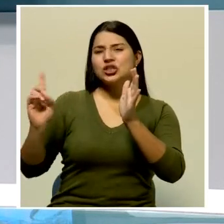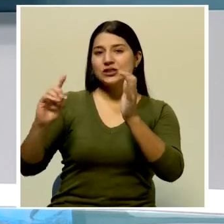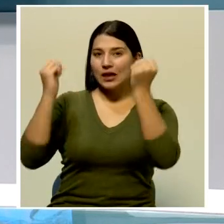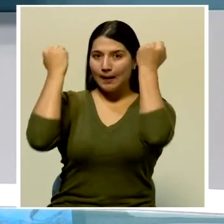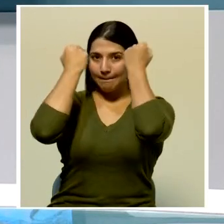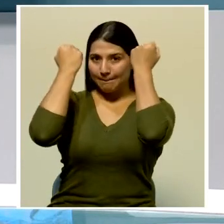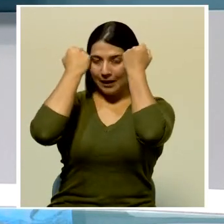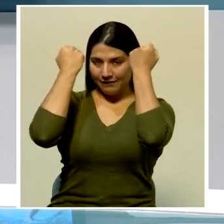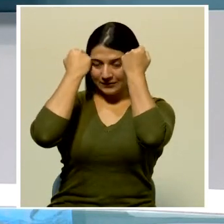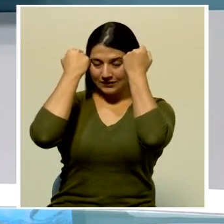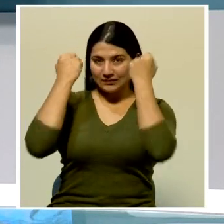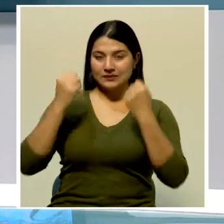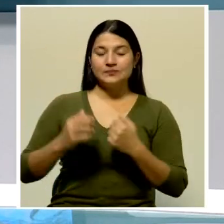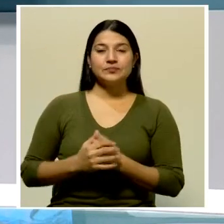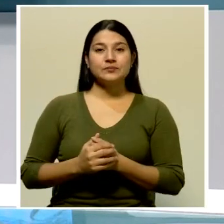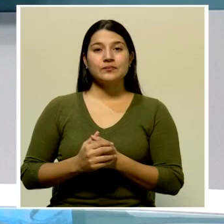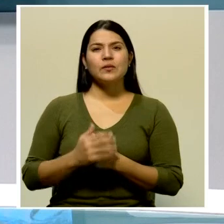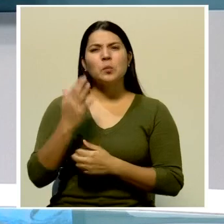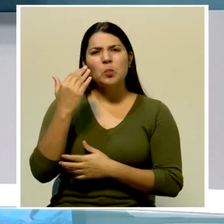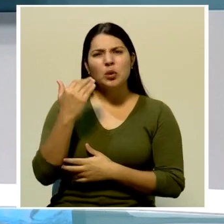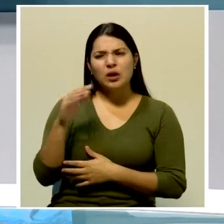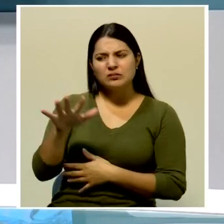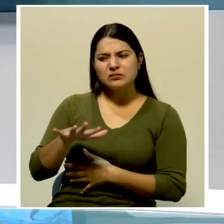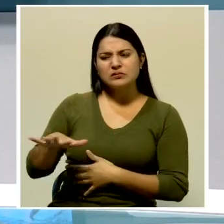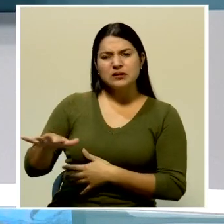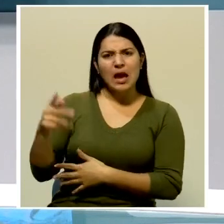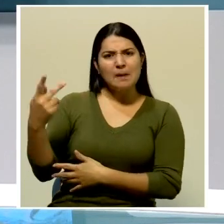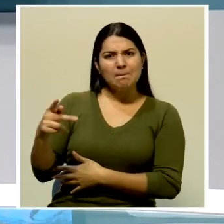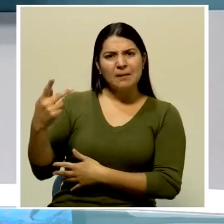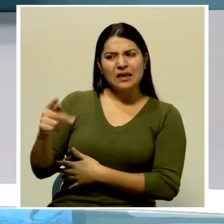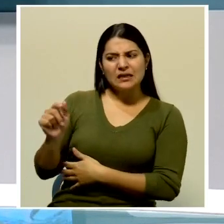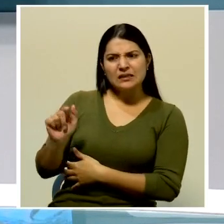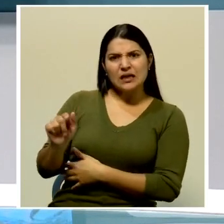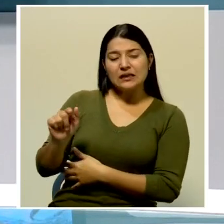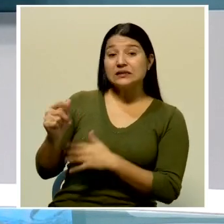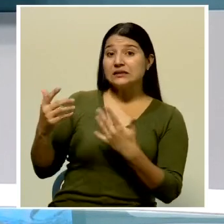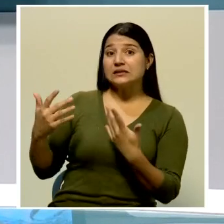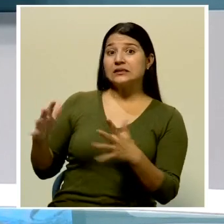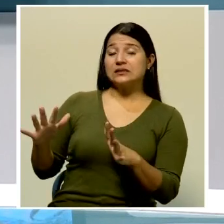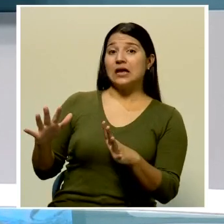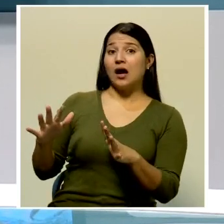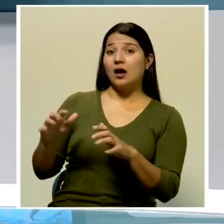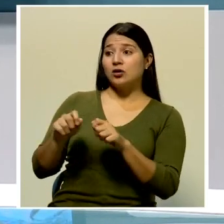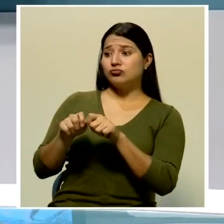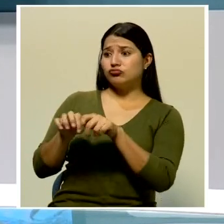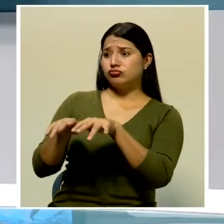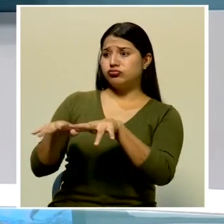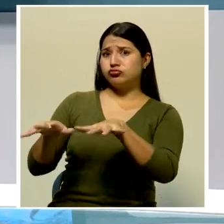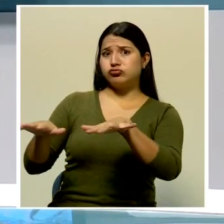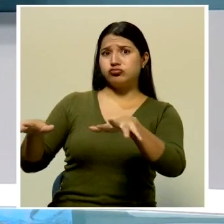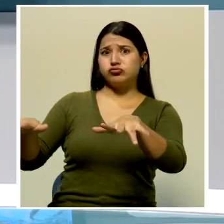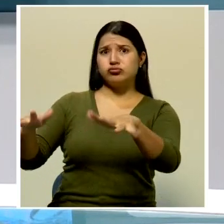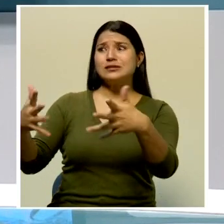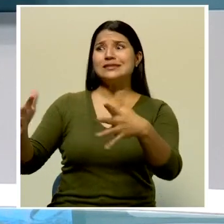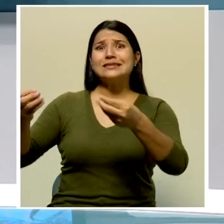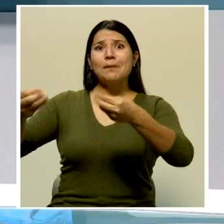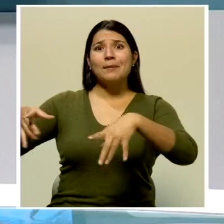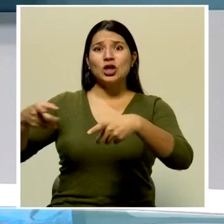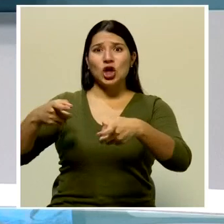oeste de San José, por el peligro de que en este cantón ya exista transmisión comunitaria del virus.